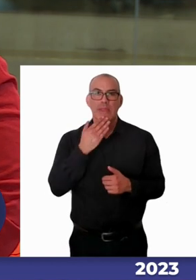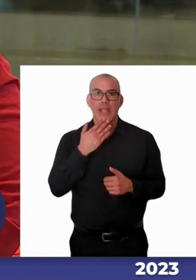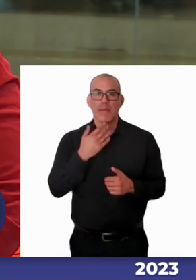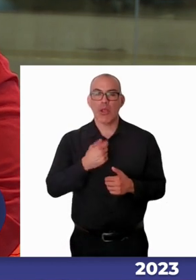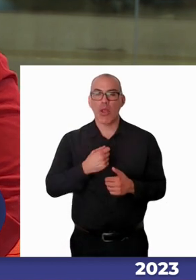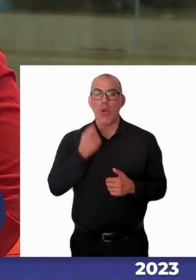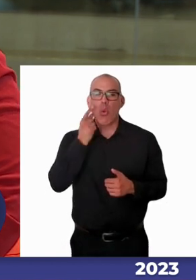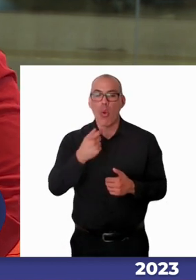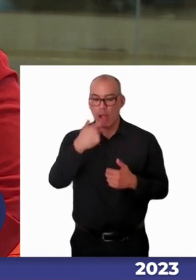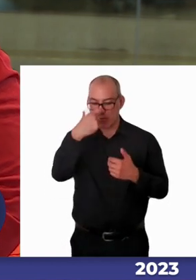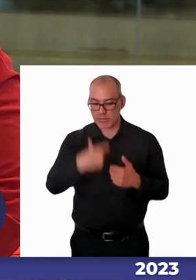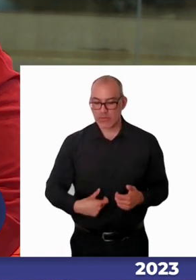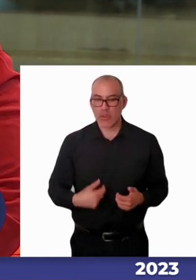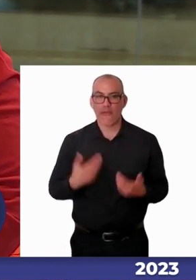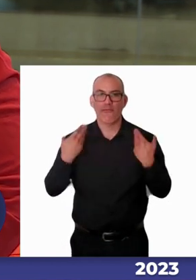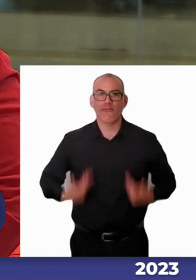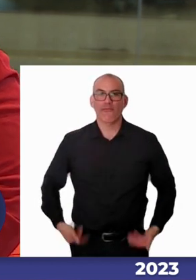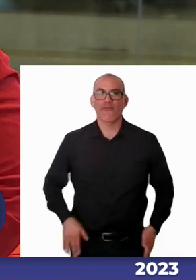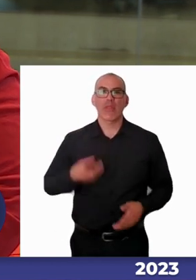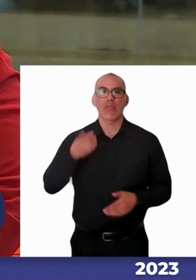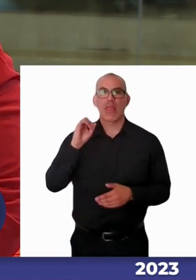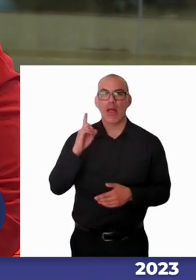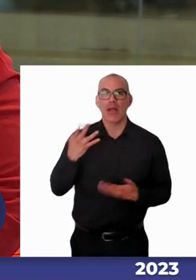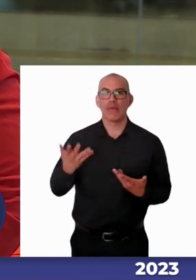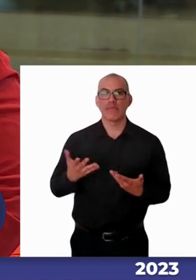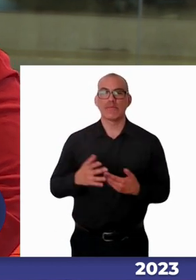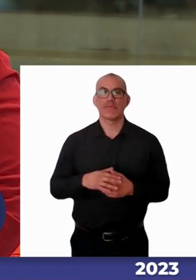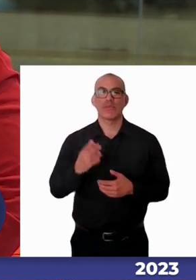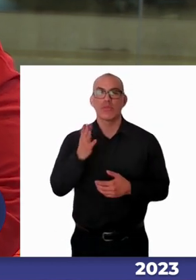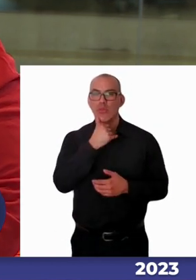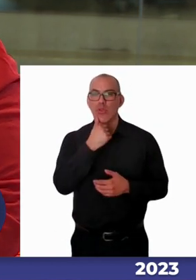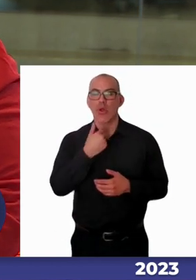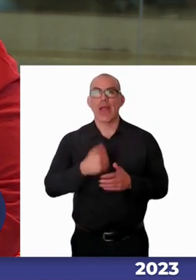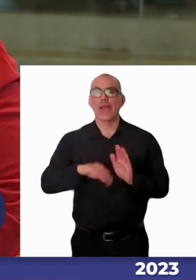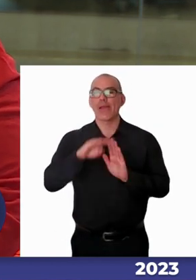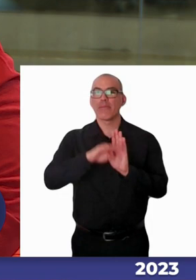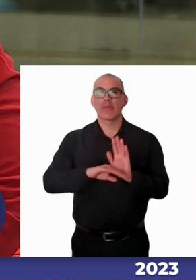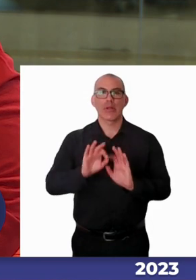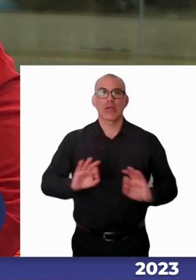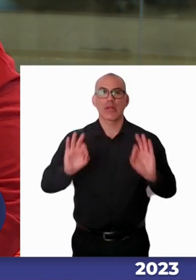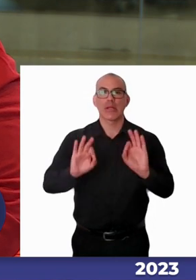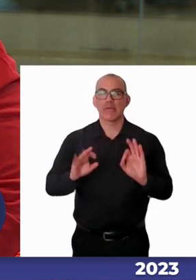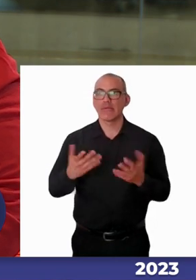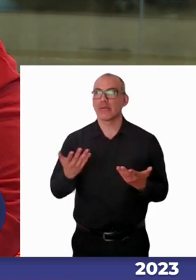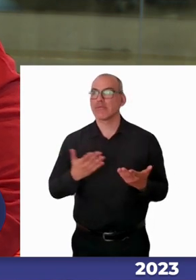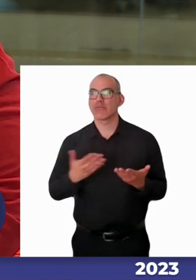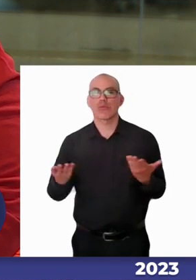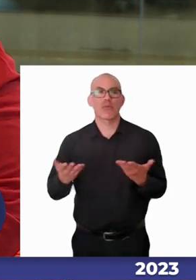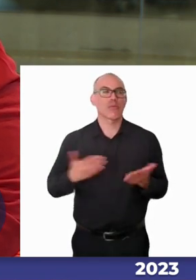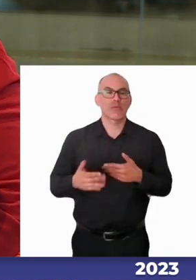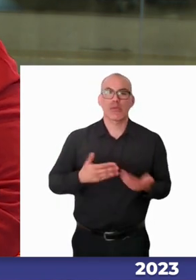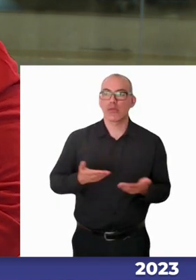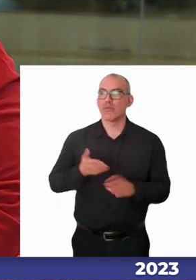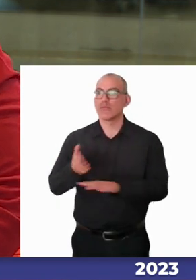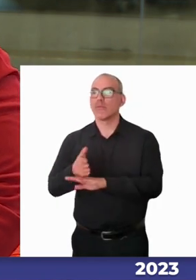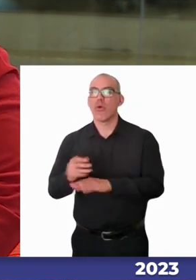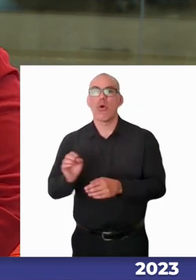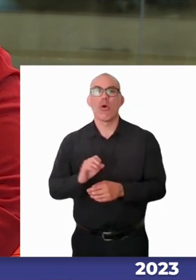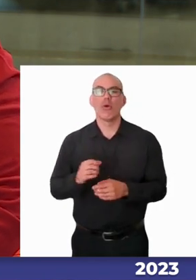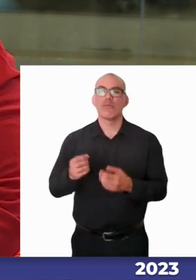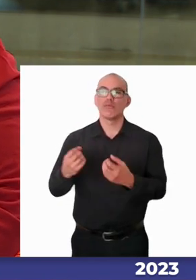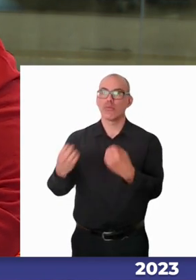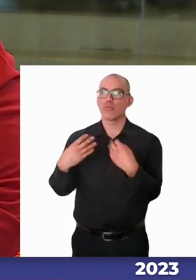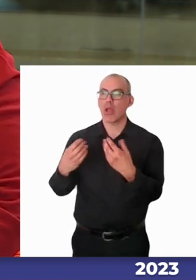que es física, no hubo algún tema de programa especial que participar con educación en sí que tuviese mayores apoyos,